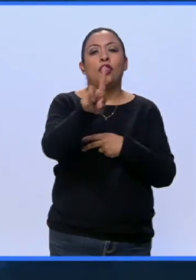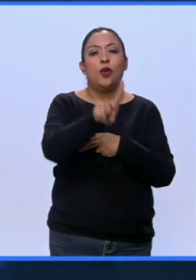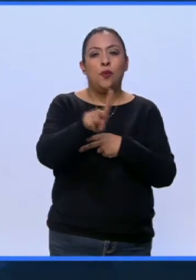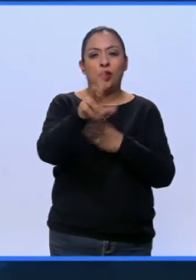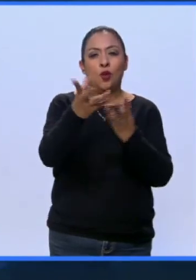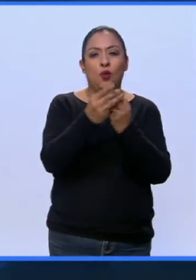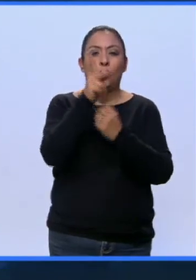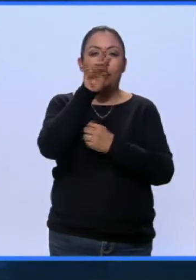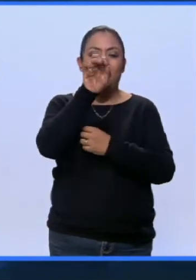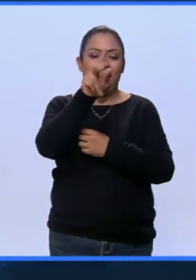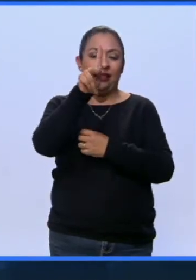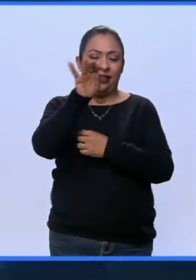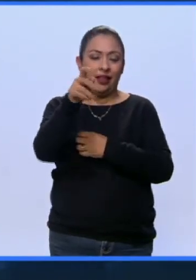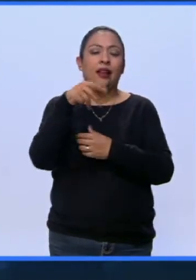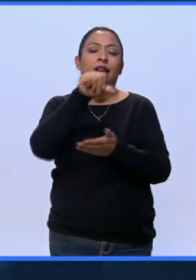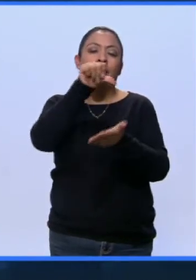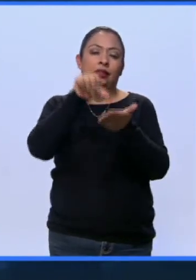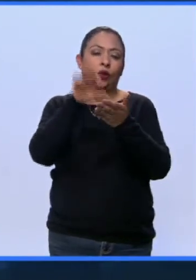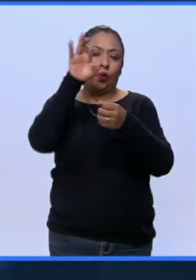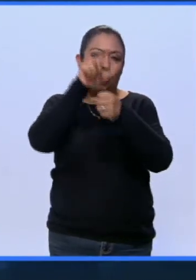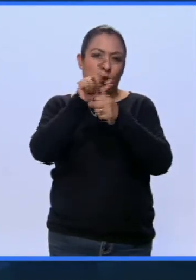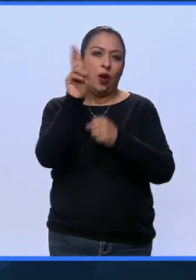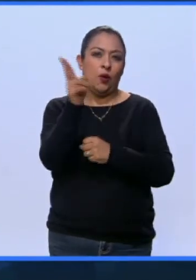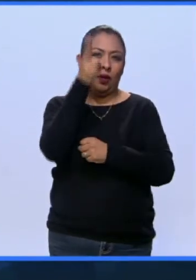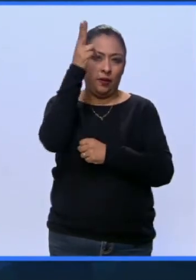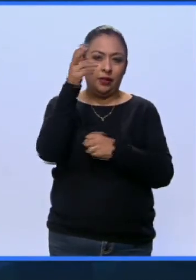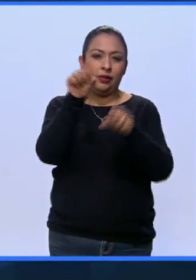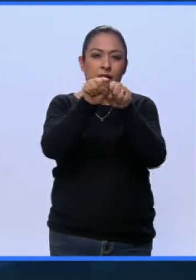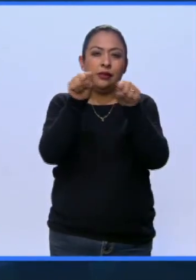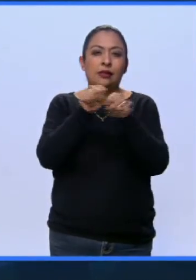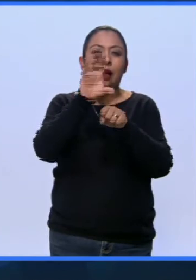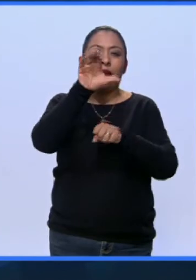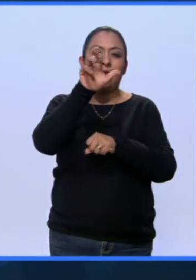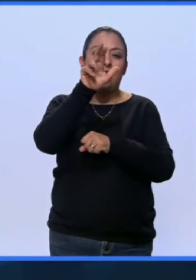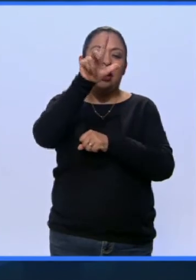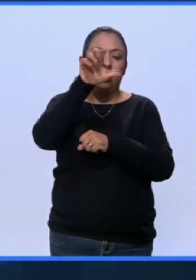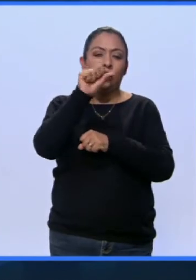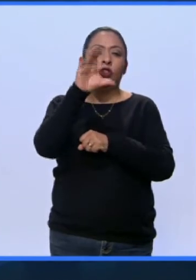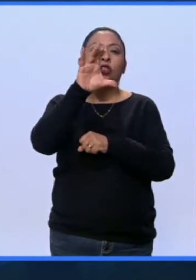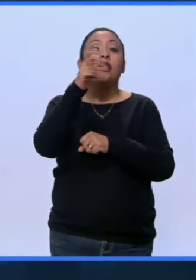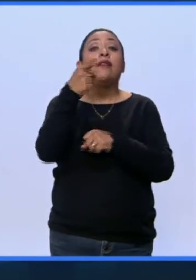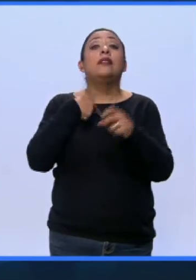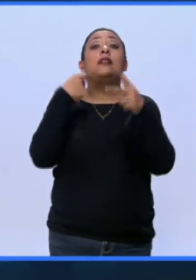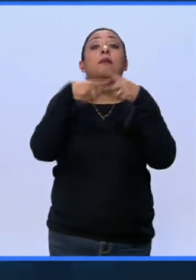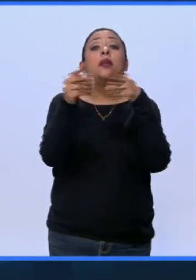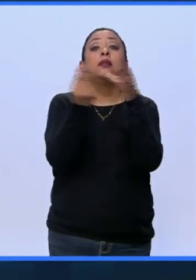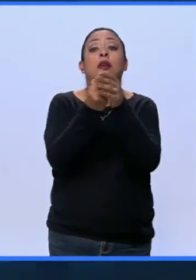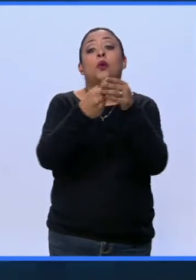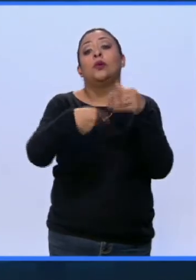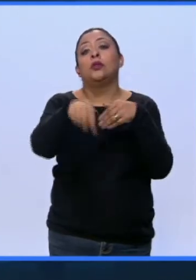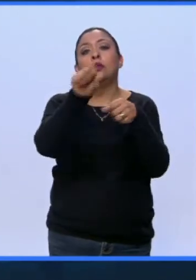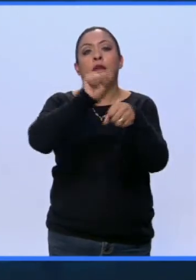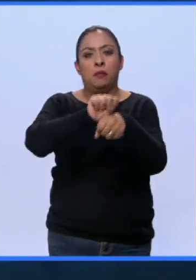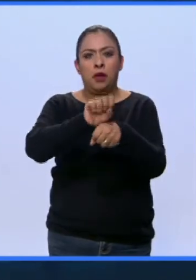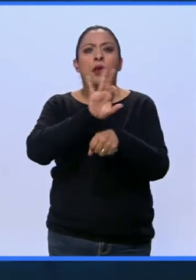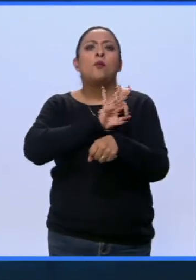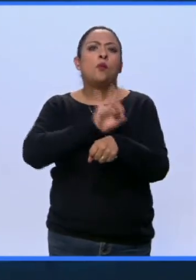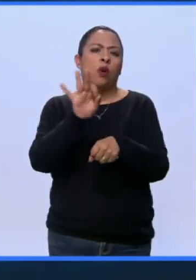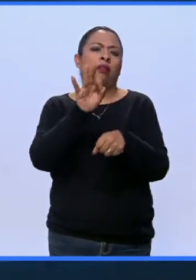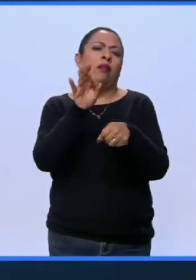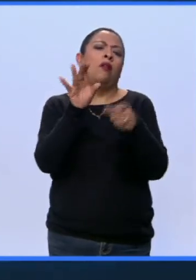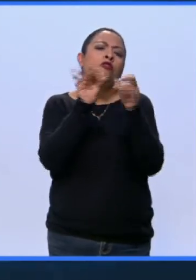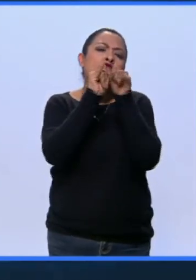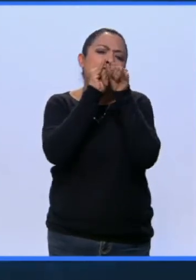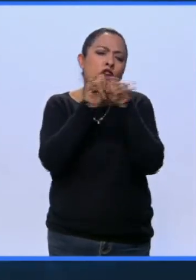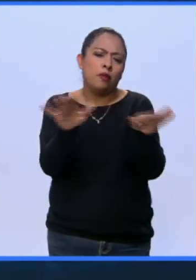Cultural Universitario, Sala Carlos Chávez, un curso que inicia ya esta semana y del que pueden tener todos los